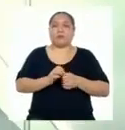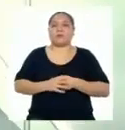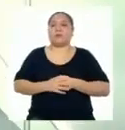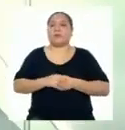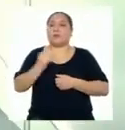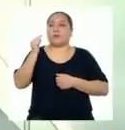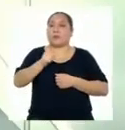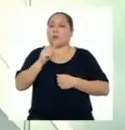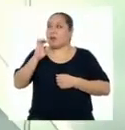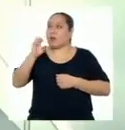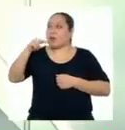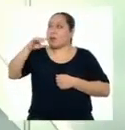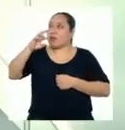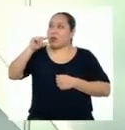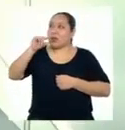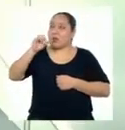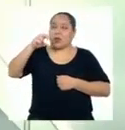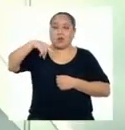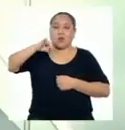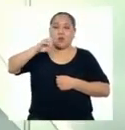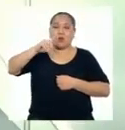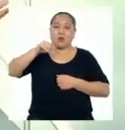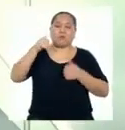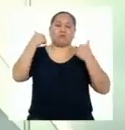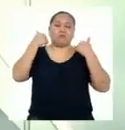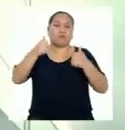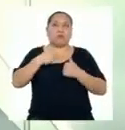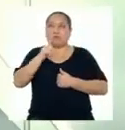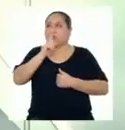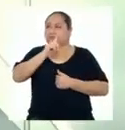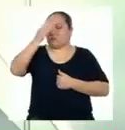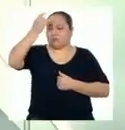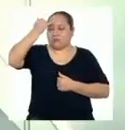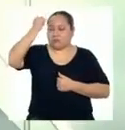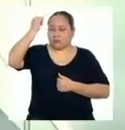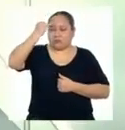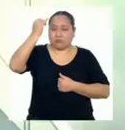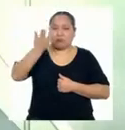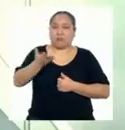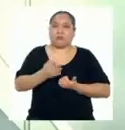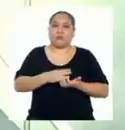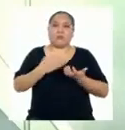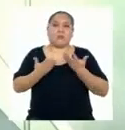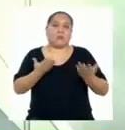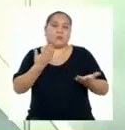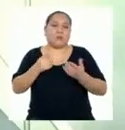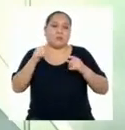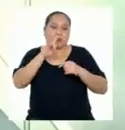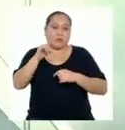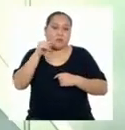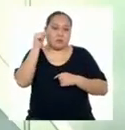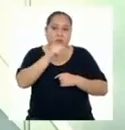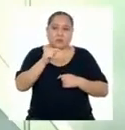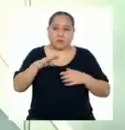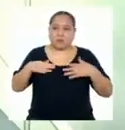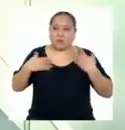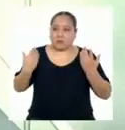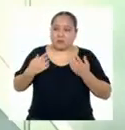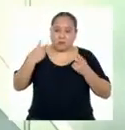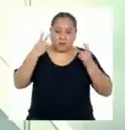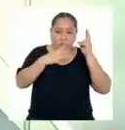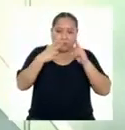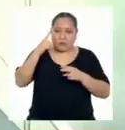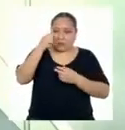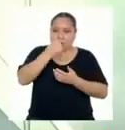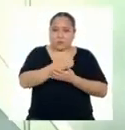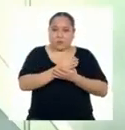Esto de la energía nuclear Tiene un gran potencial Jamás me hubiese imaginado Que haciendo uso de esta Seríamos capaces De distinguir